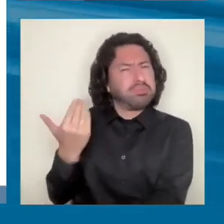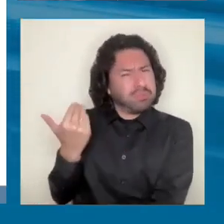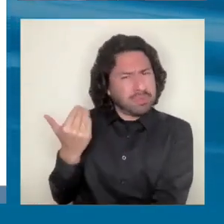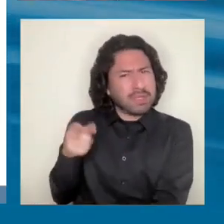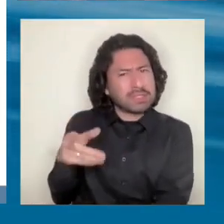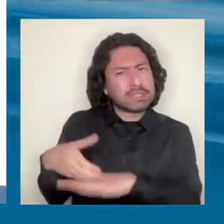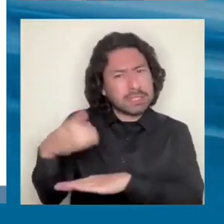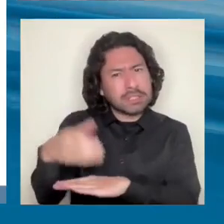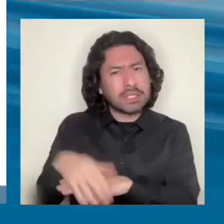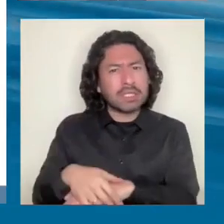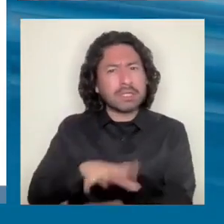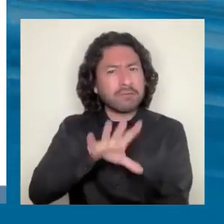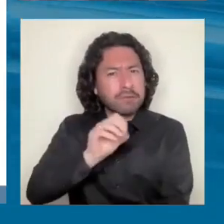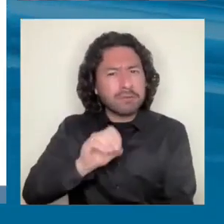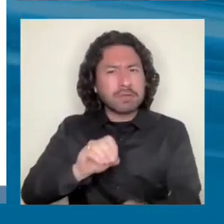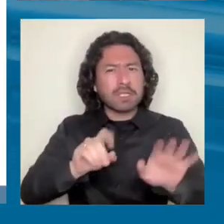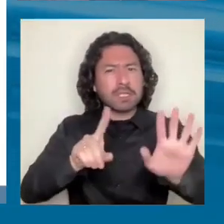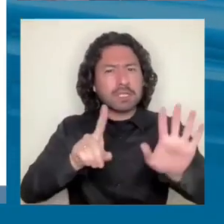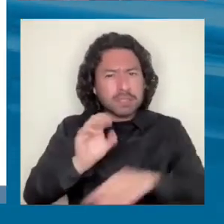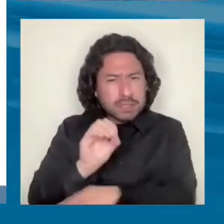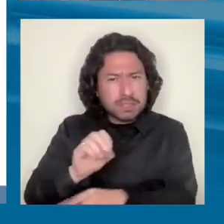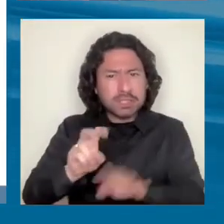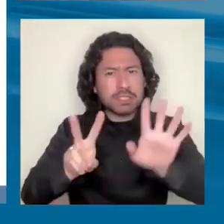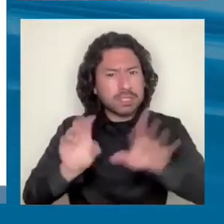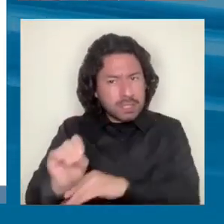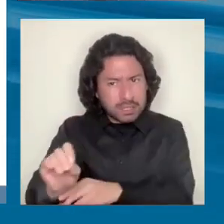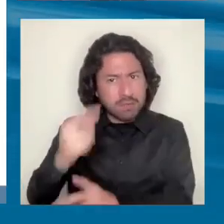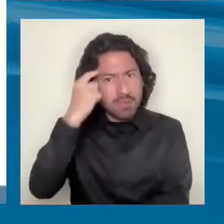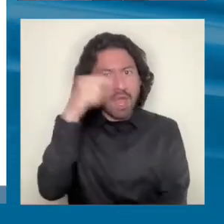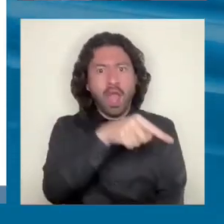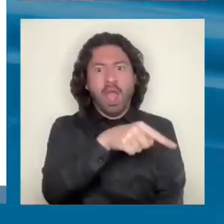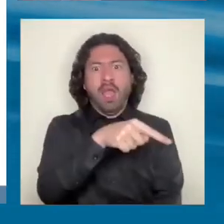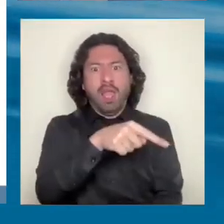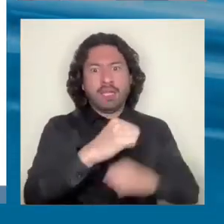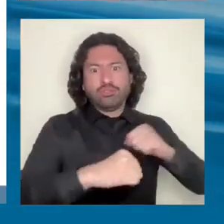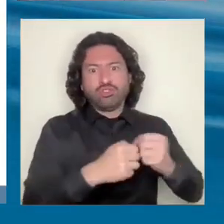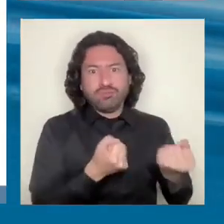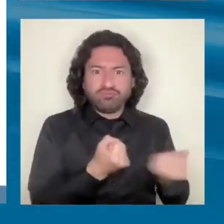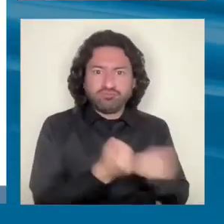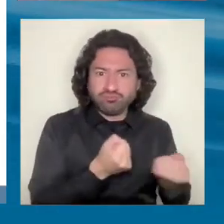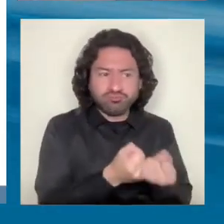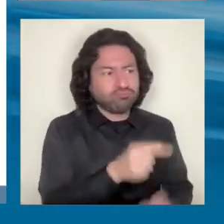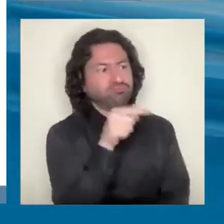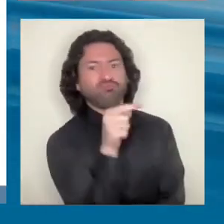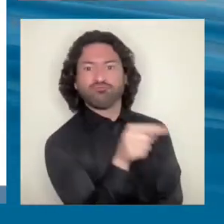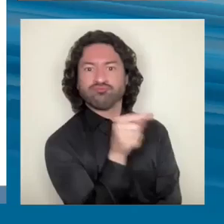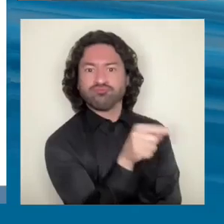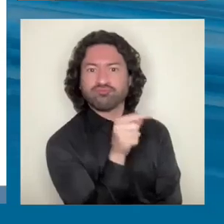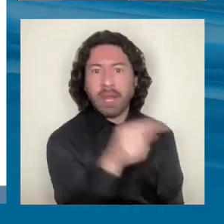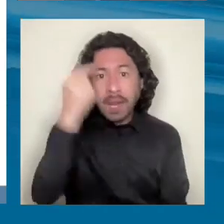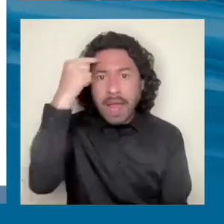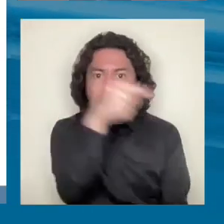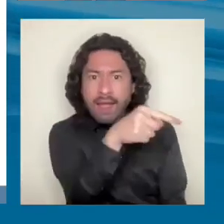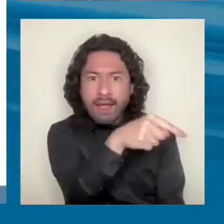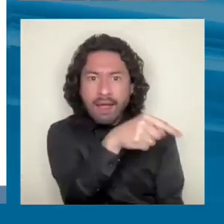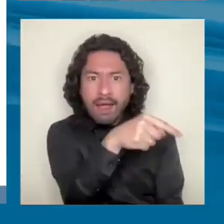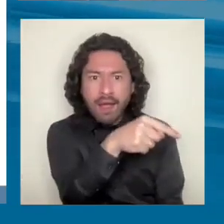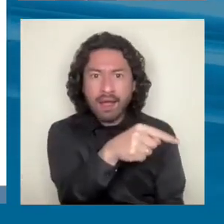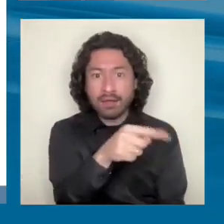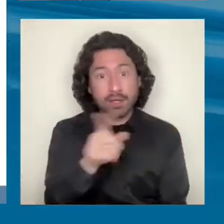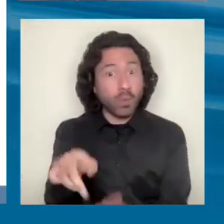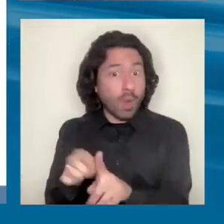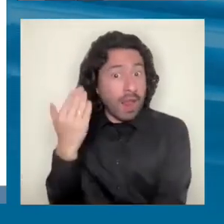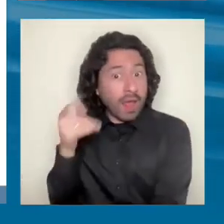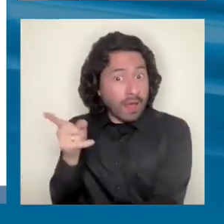70, incluso más adelante, era una apuesta a la industrialización. ¿Por qué? Bueno, porque se pensaba que la industria, y era cierto, en ese